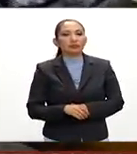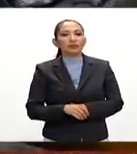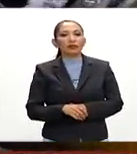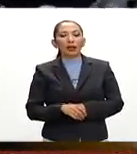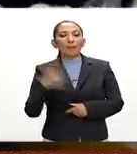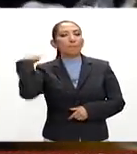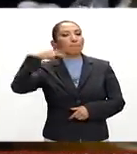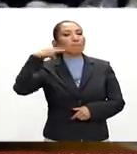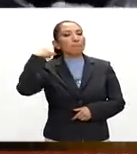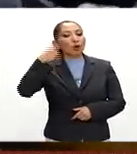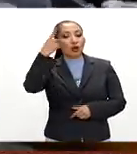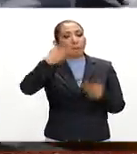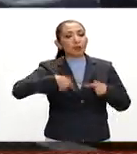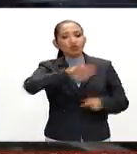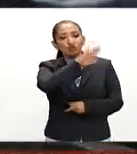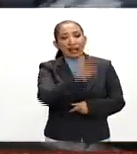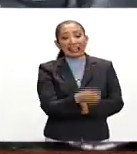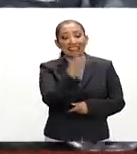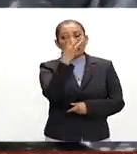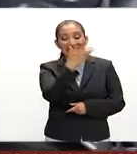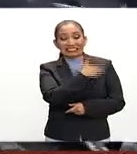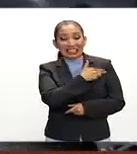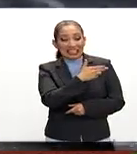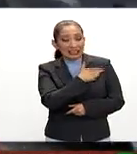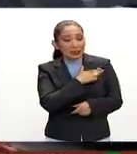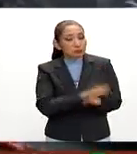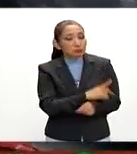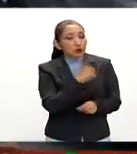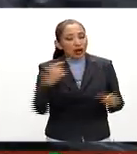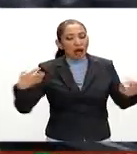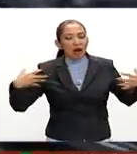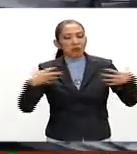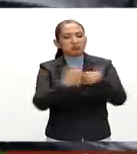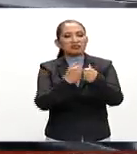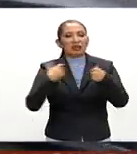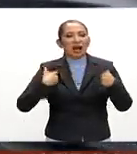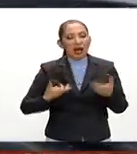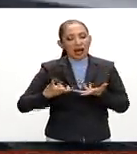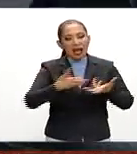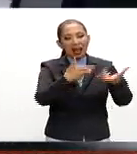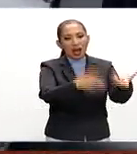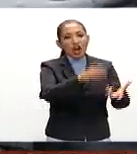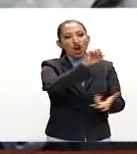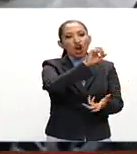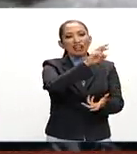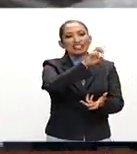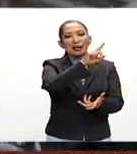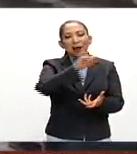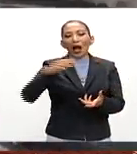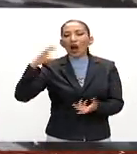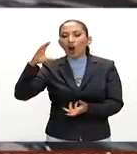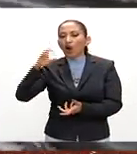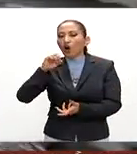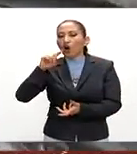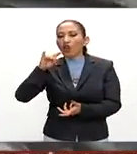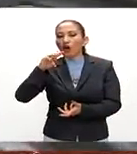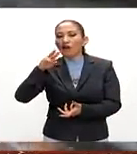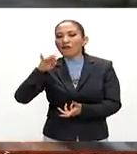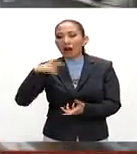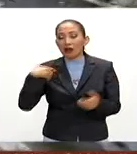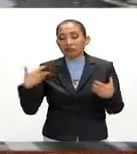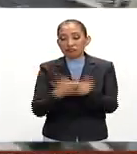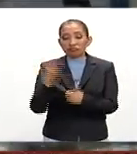en Veracruz una persona murió y tres resultaron lesionadas en un accidente sobre la autopista Orizaba Córdoba en la carambola